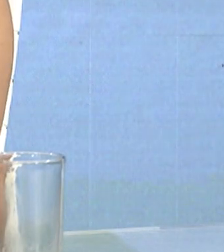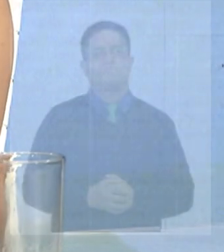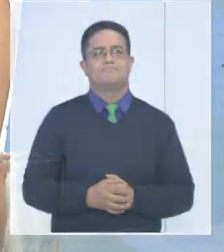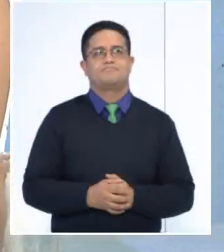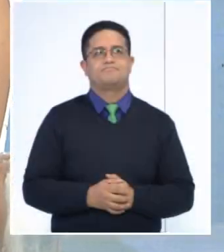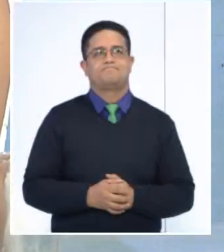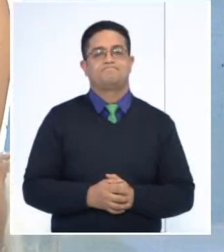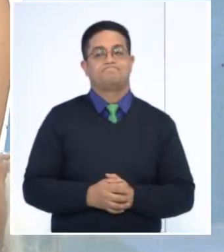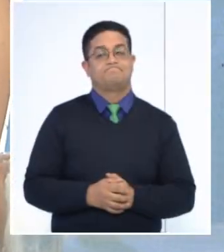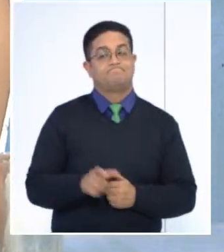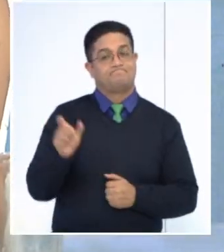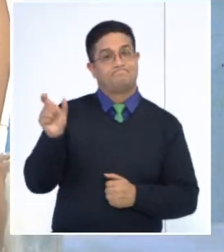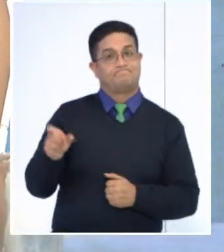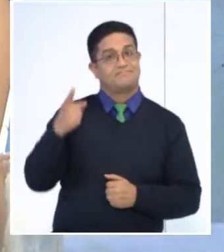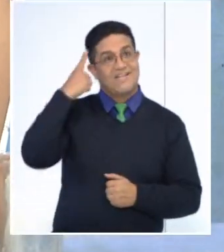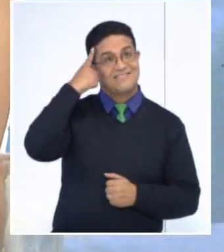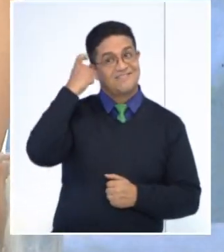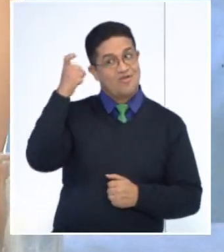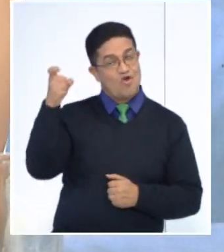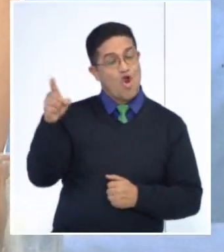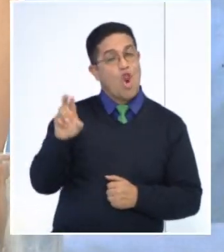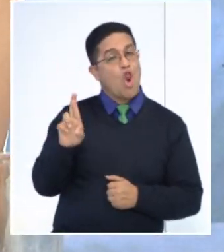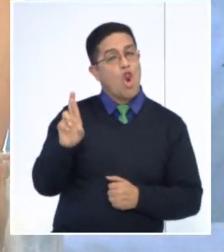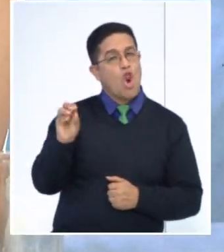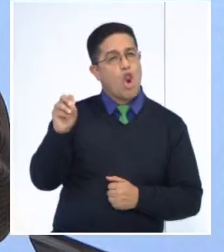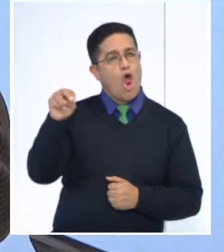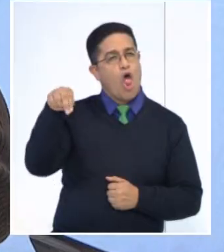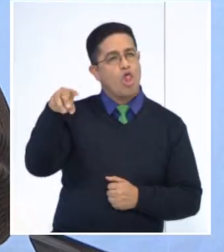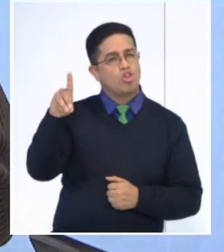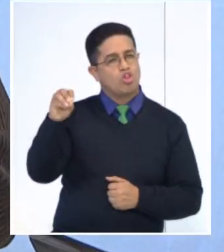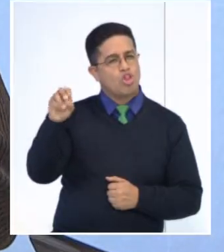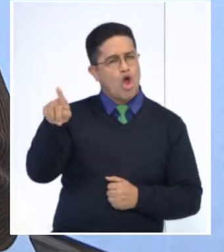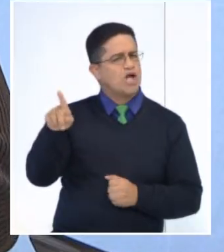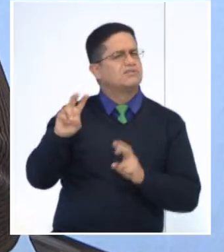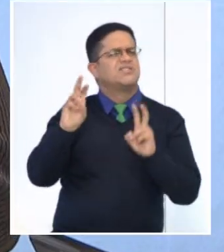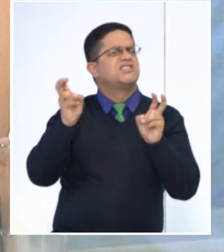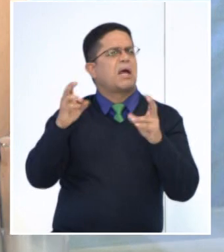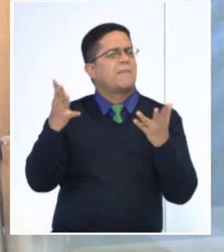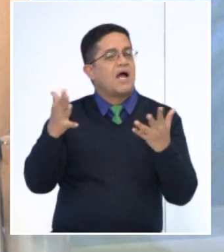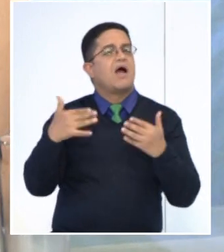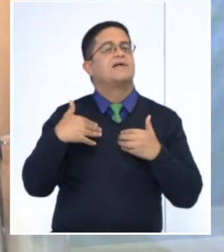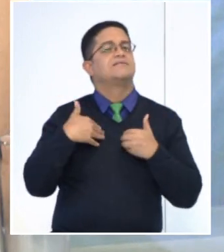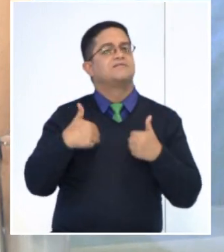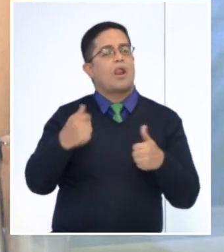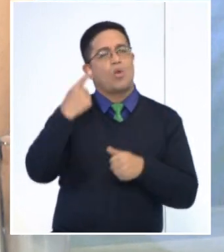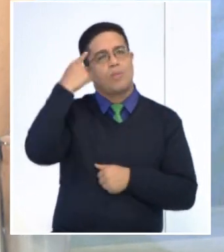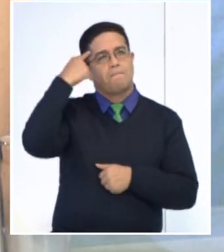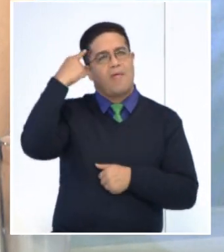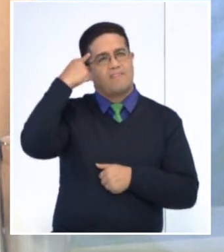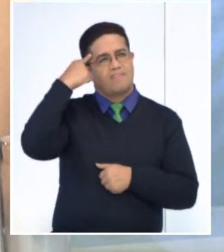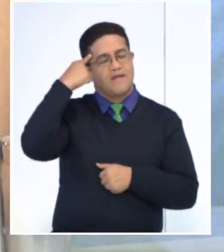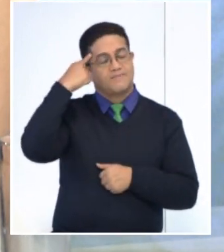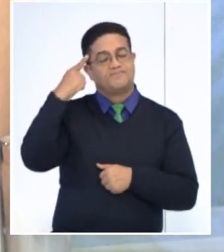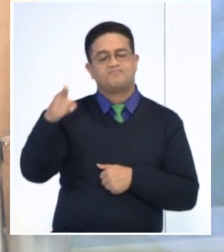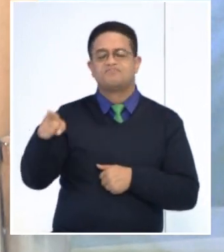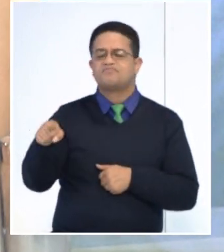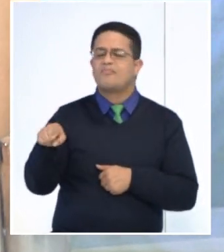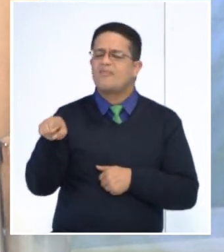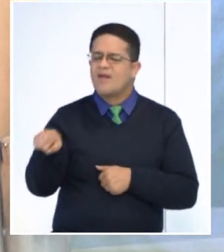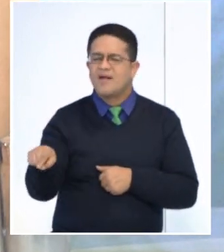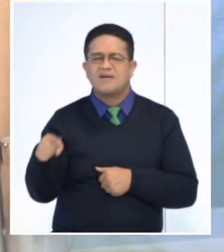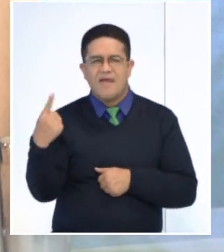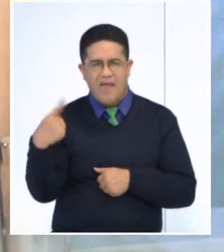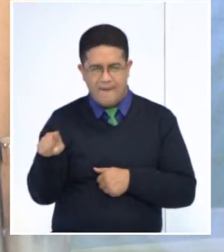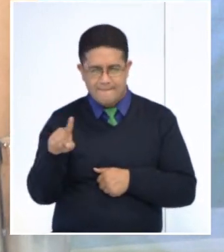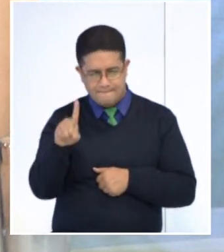El psicólogo José Eduardo Rondón nos sigue acompañando y estamos hablando sobre salud mental. Por acá nos dejaban una pregunta